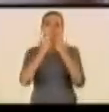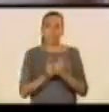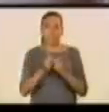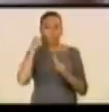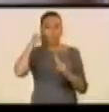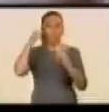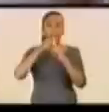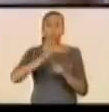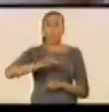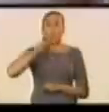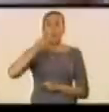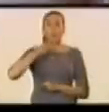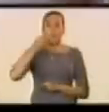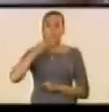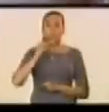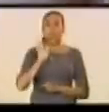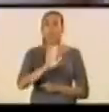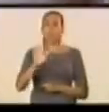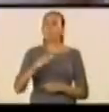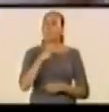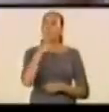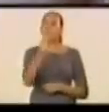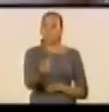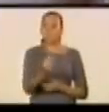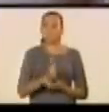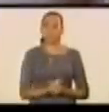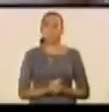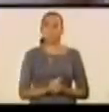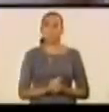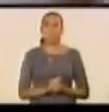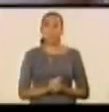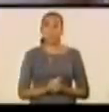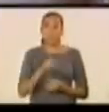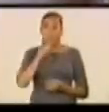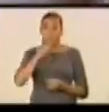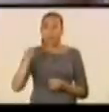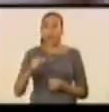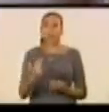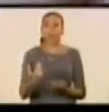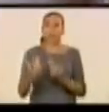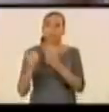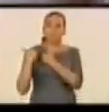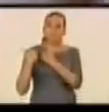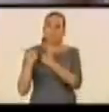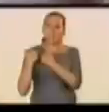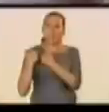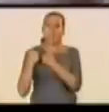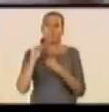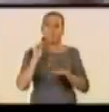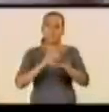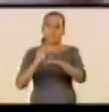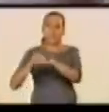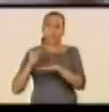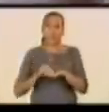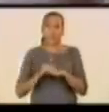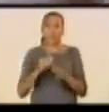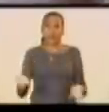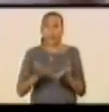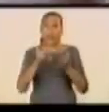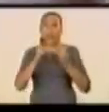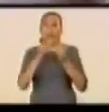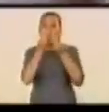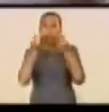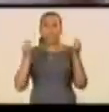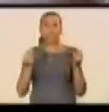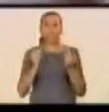con fines políticos y sus voceros. Ustedes están llamados a procurar un ambiente favorable para que las